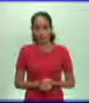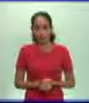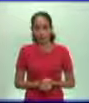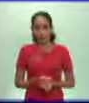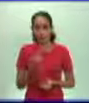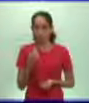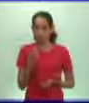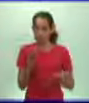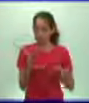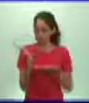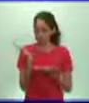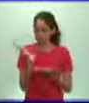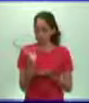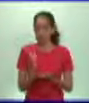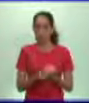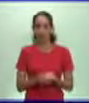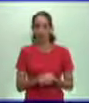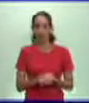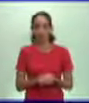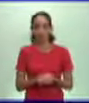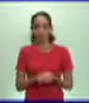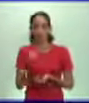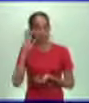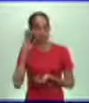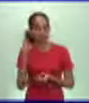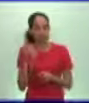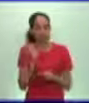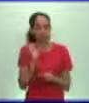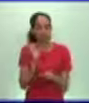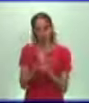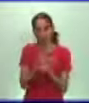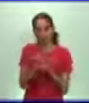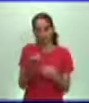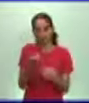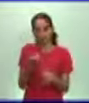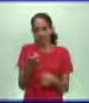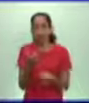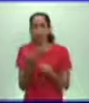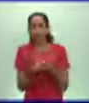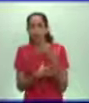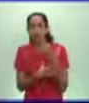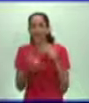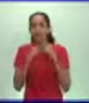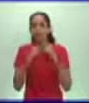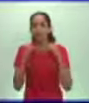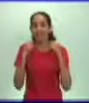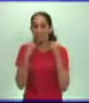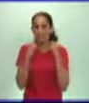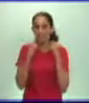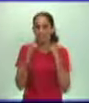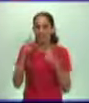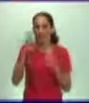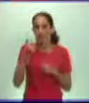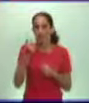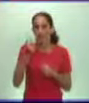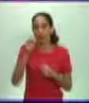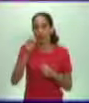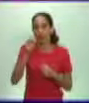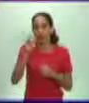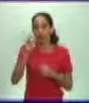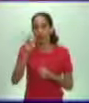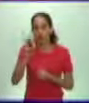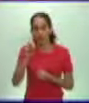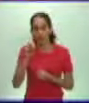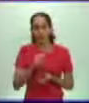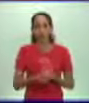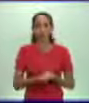¿verdad? Primero Martín Lutero inicia esas reformas contra los comportamientos no adecuados de la iglesia. Y este